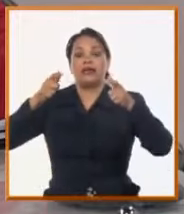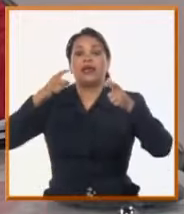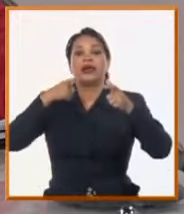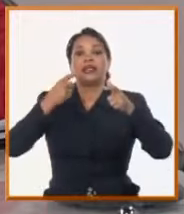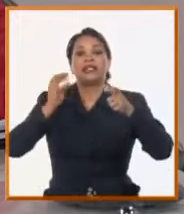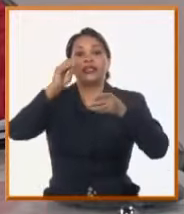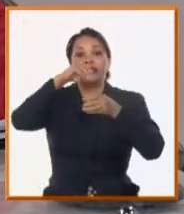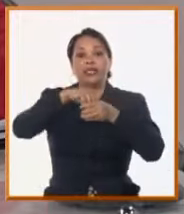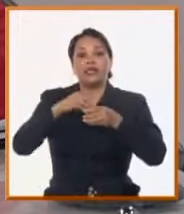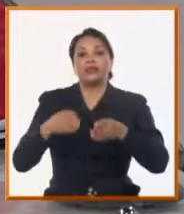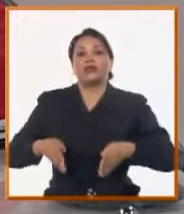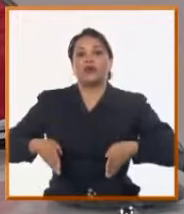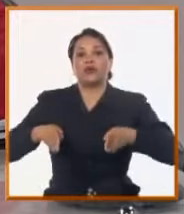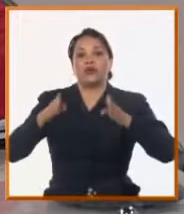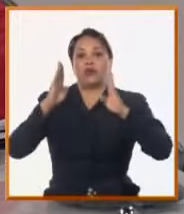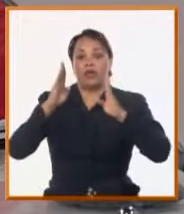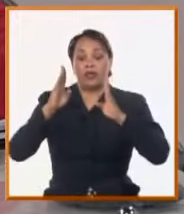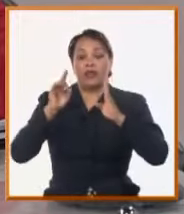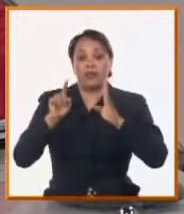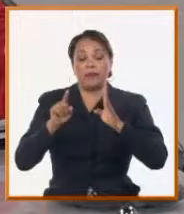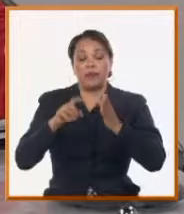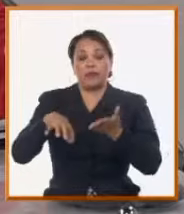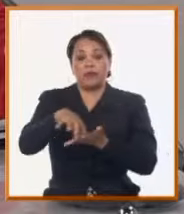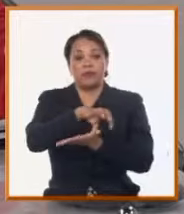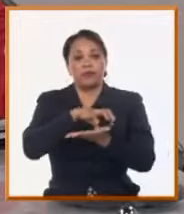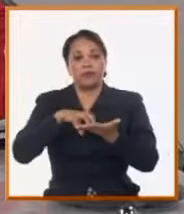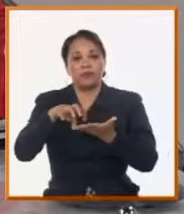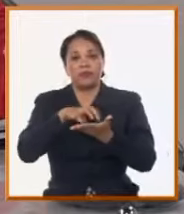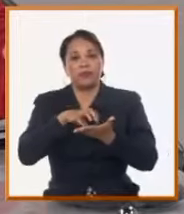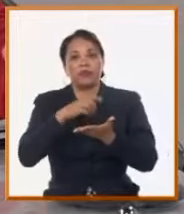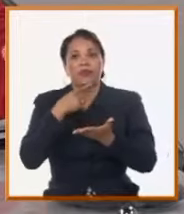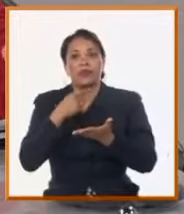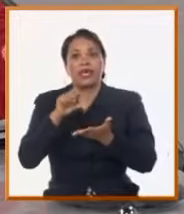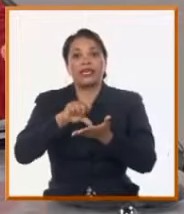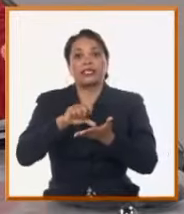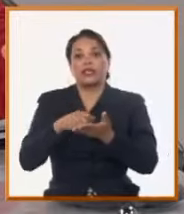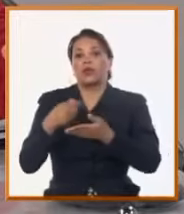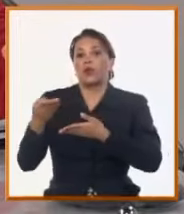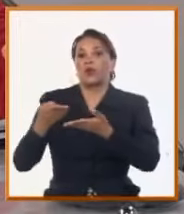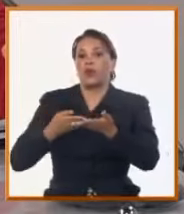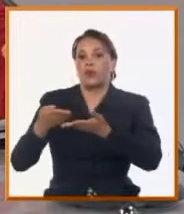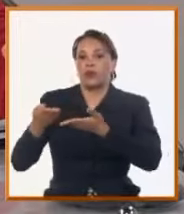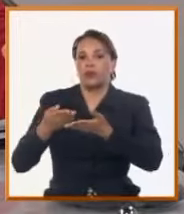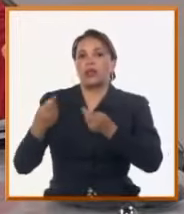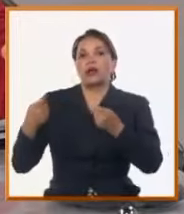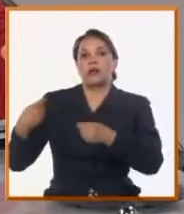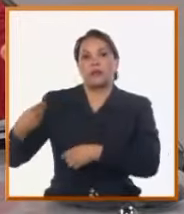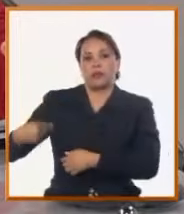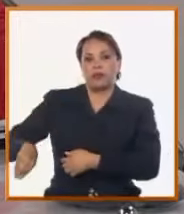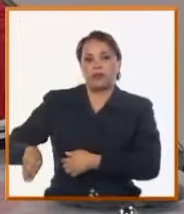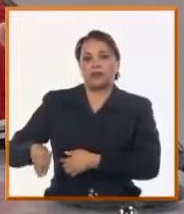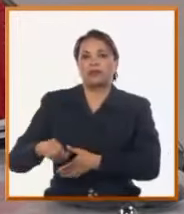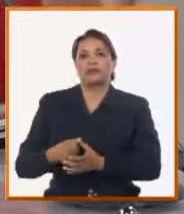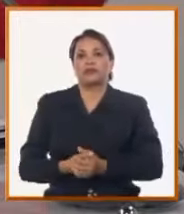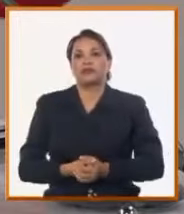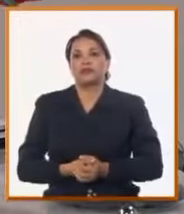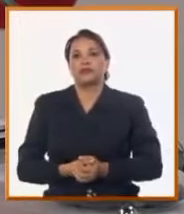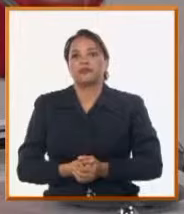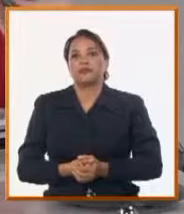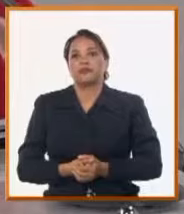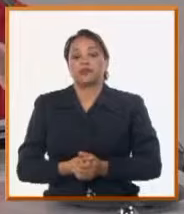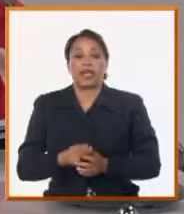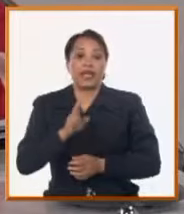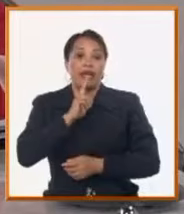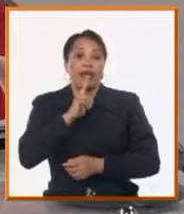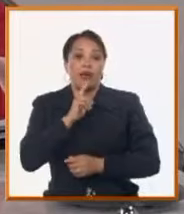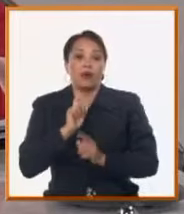zona, del hotel de la vía Panamericana, y el centro de convenciones, y por supuesto aprovechar también la energía de tanque el ingenito para que el agua